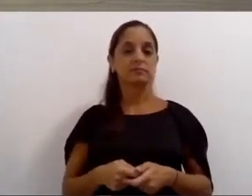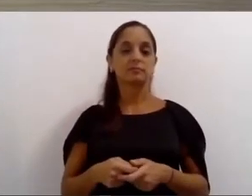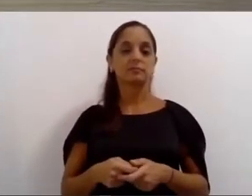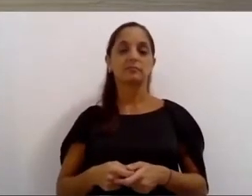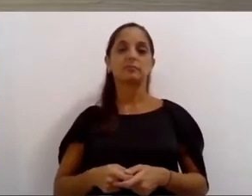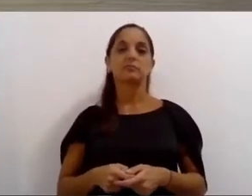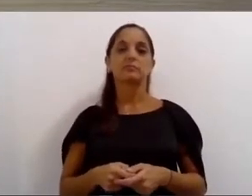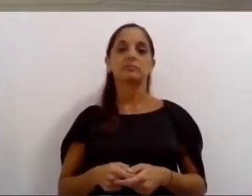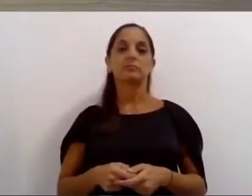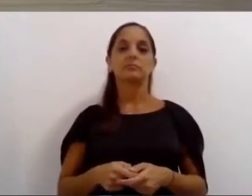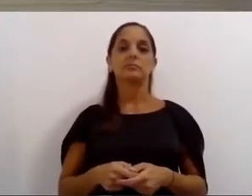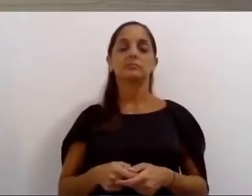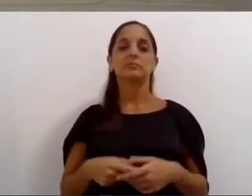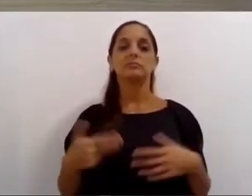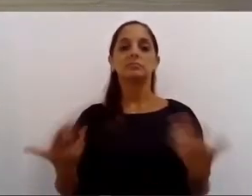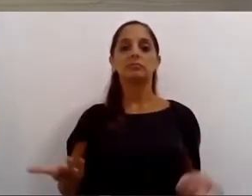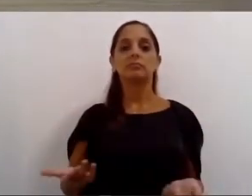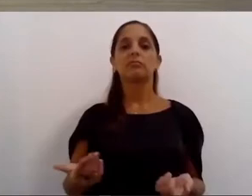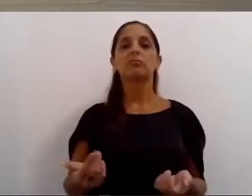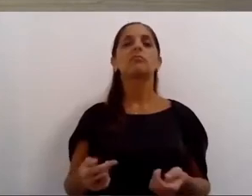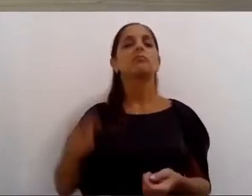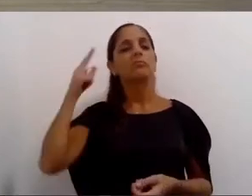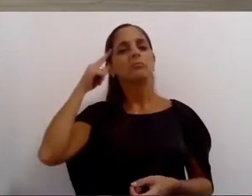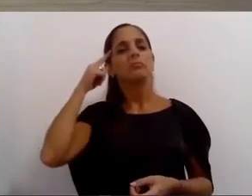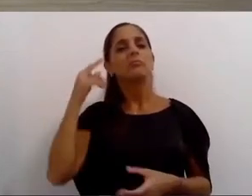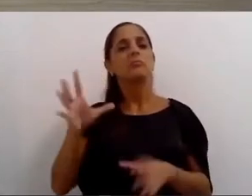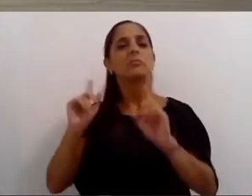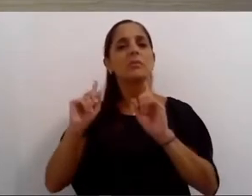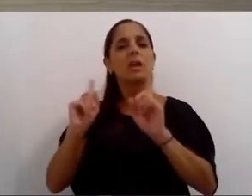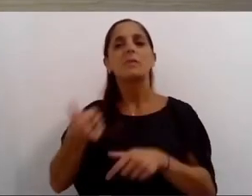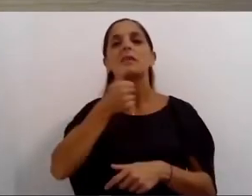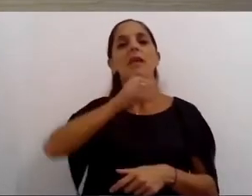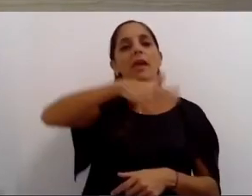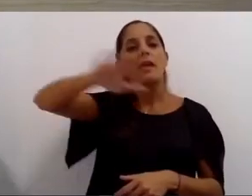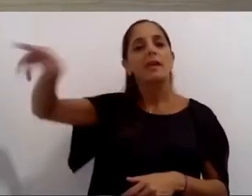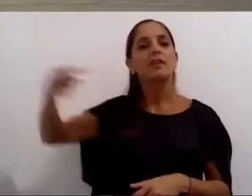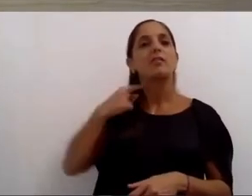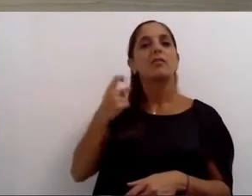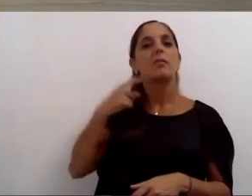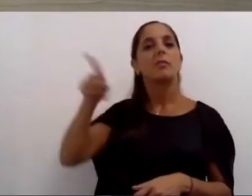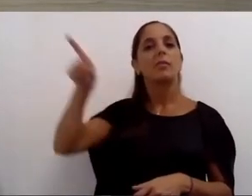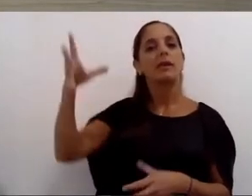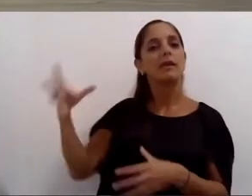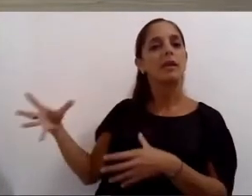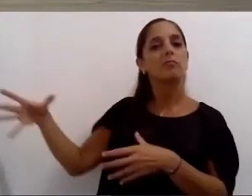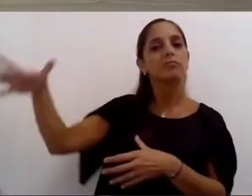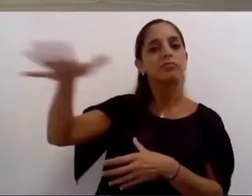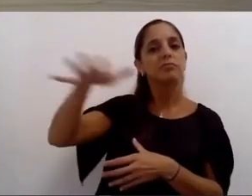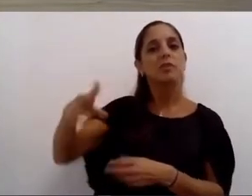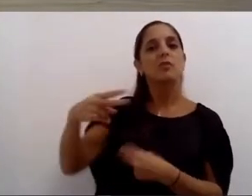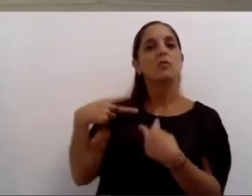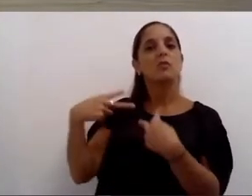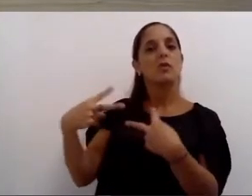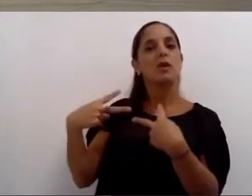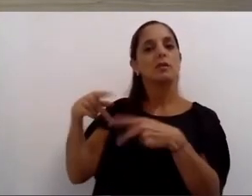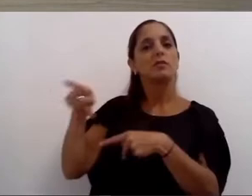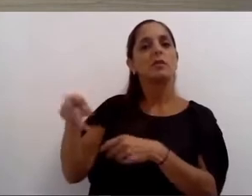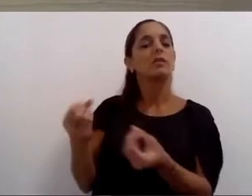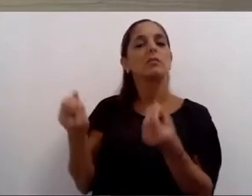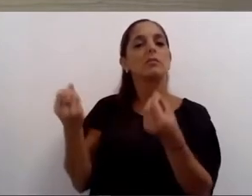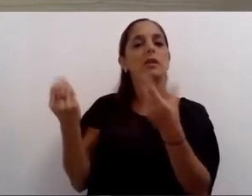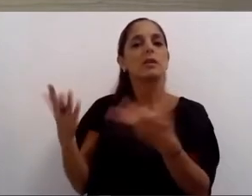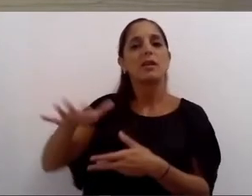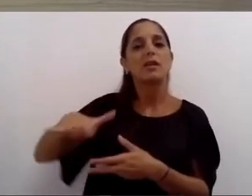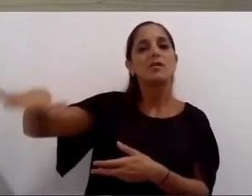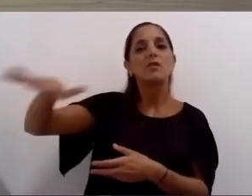que promovimos vamos a crear también un polo turístico del río Paraná en una gestión público-privada que aborde el uso recreativo y turístico de